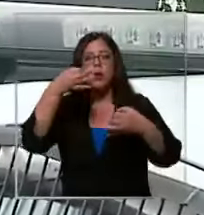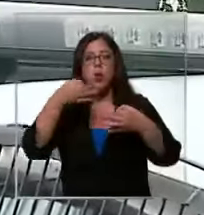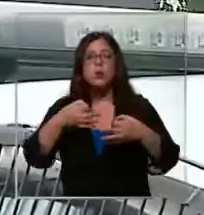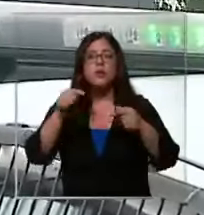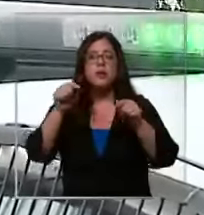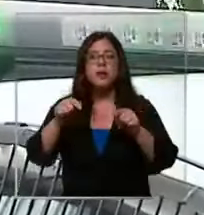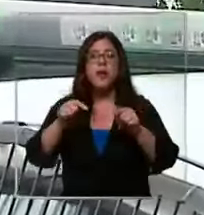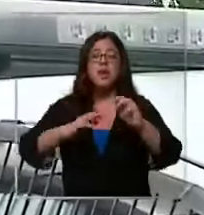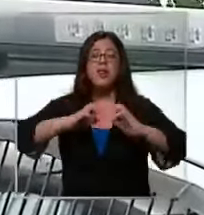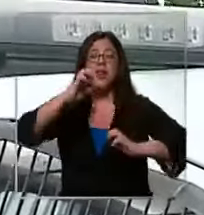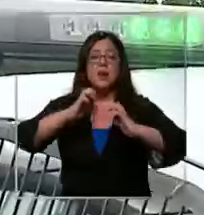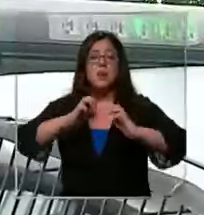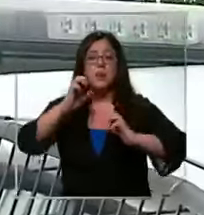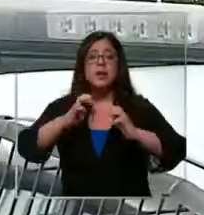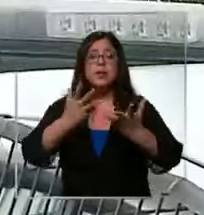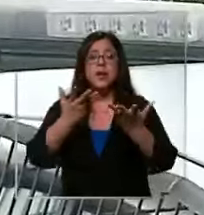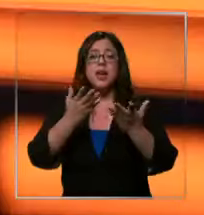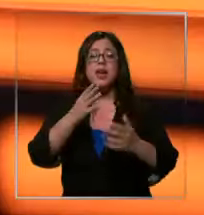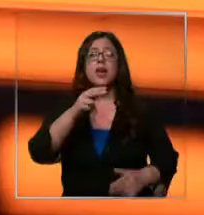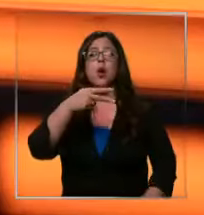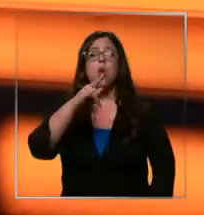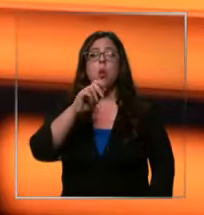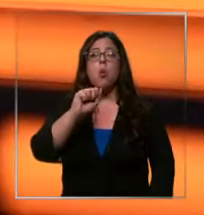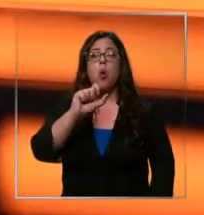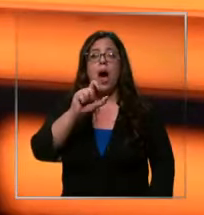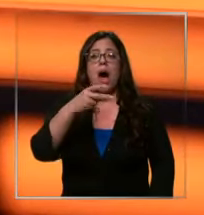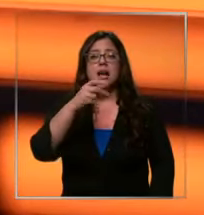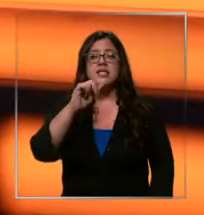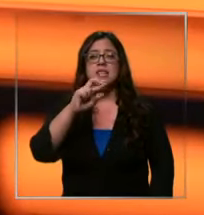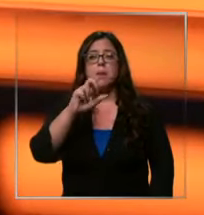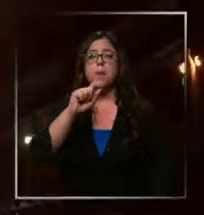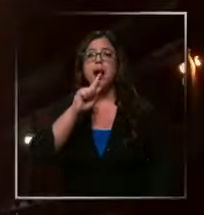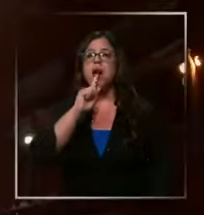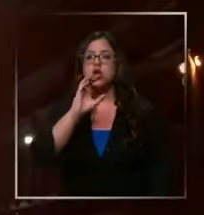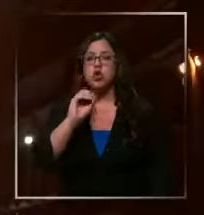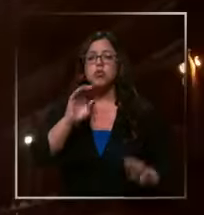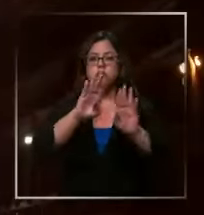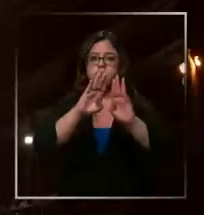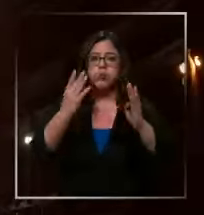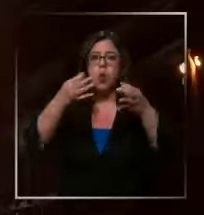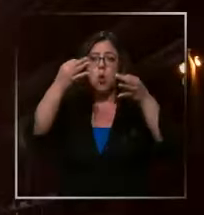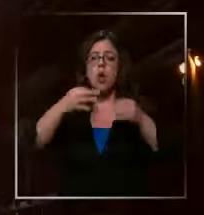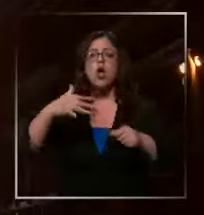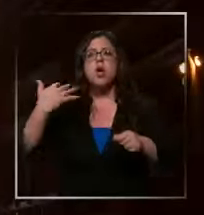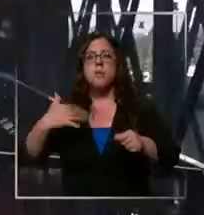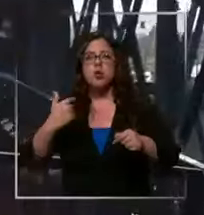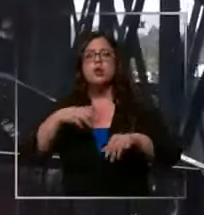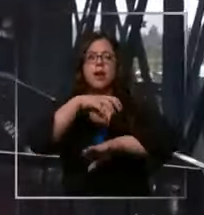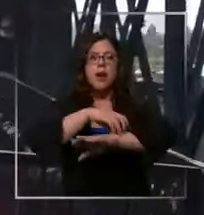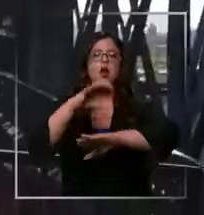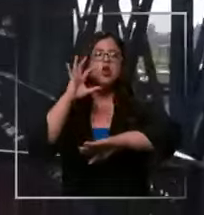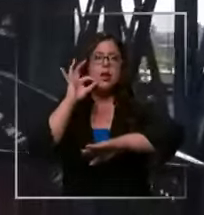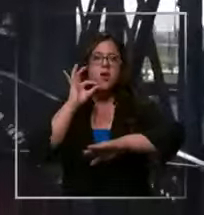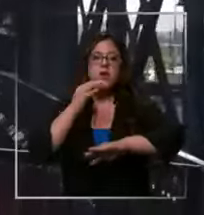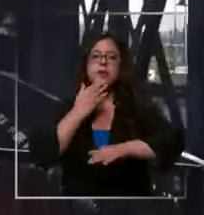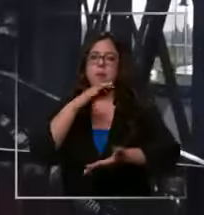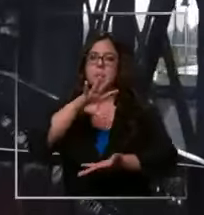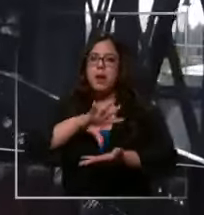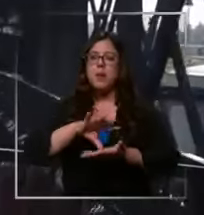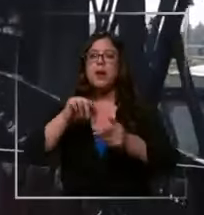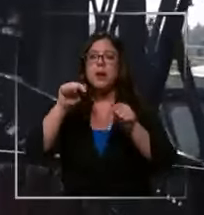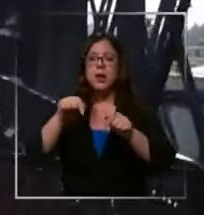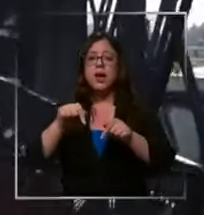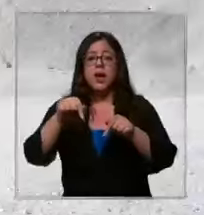siderúrgica Guachipato abrió sus puertas, un verdadero hito en el proceso de industrialización de la región del Bío Bío y el país, que hoy